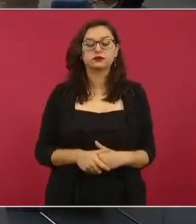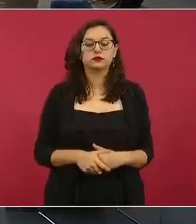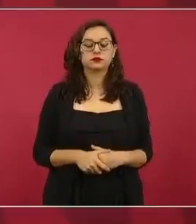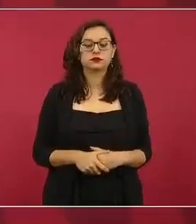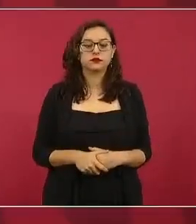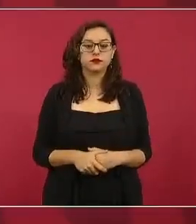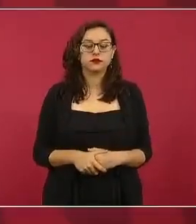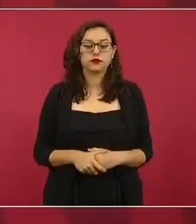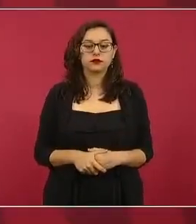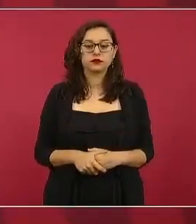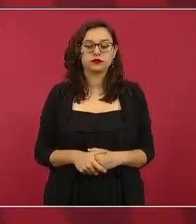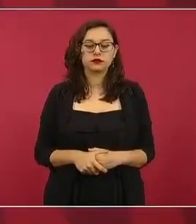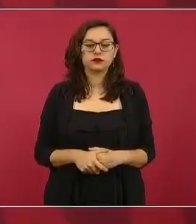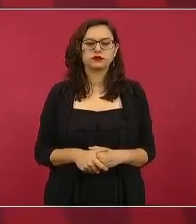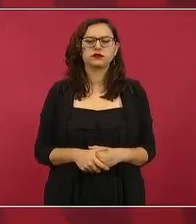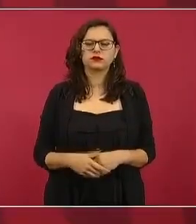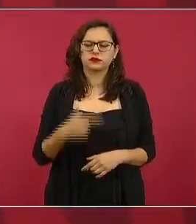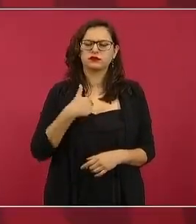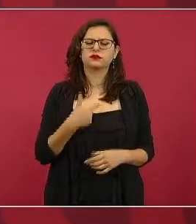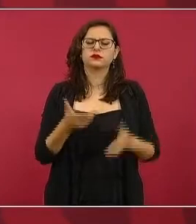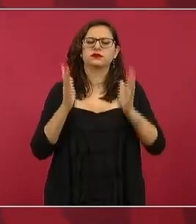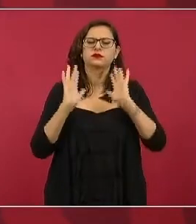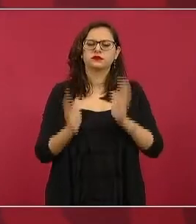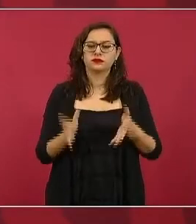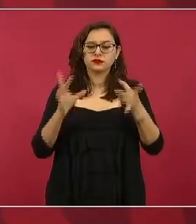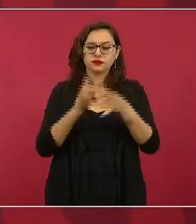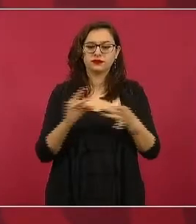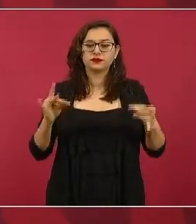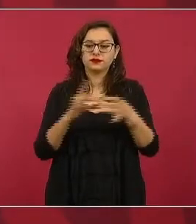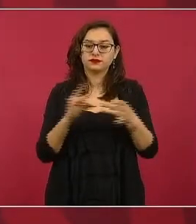expliqué que es un asunto personal